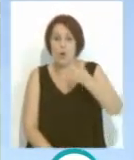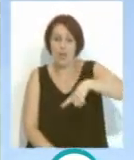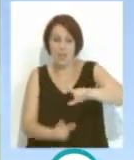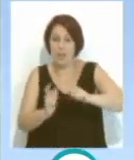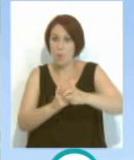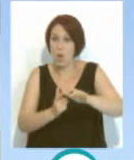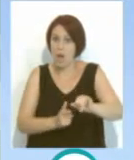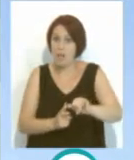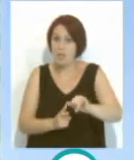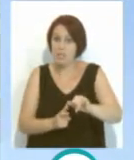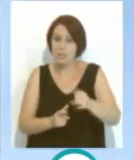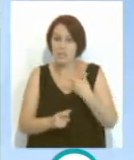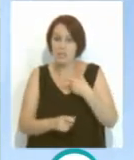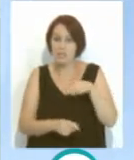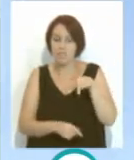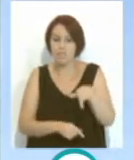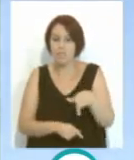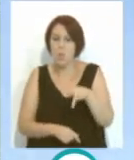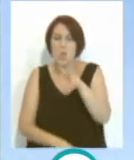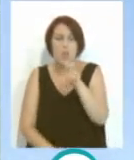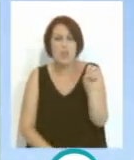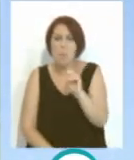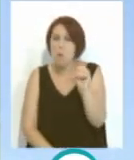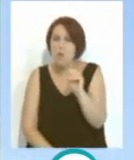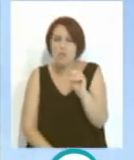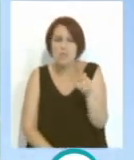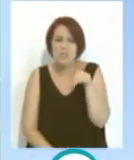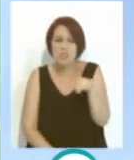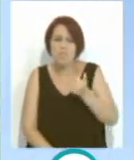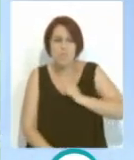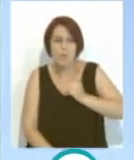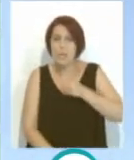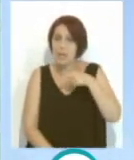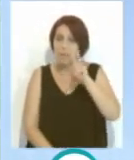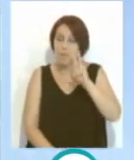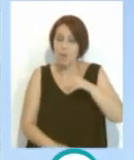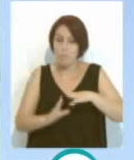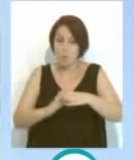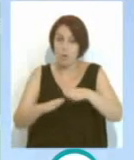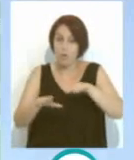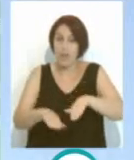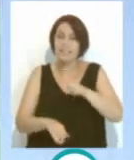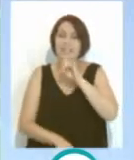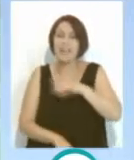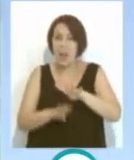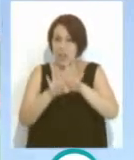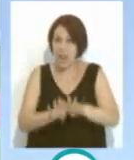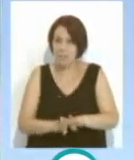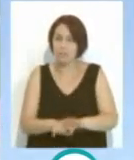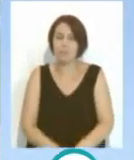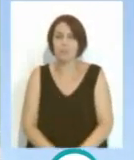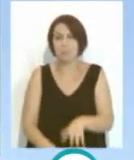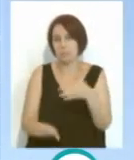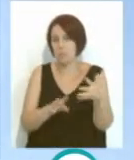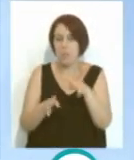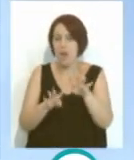ha sacado exprimirlo y sacarle el 200%. Ahí estamos viendo a un portugués de pro también, Isaac Arcelén. Arcelén. O sea, ya más